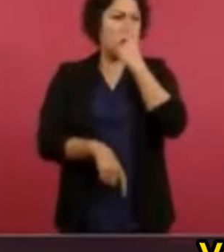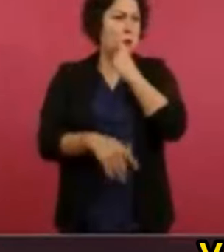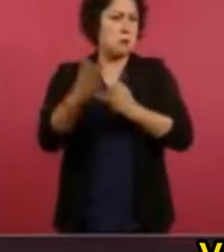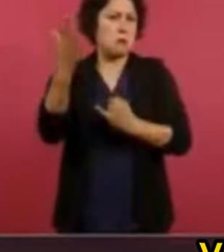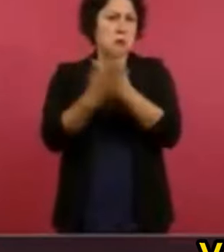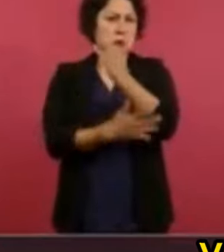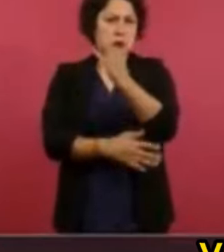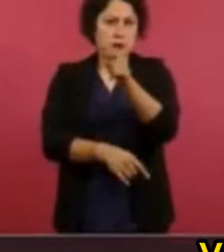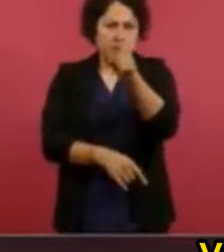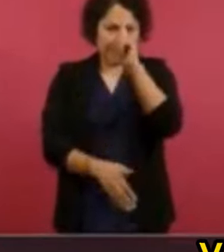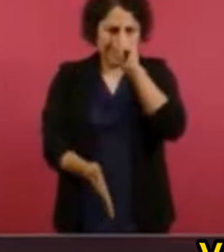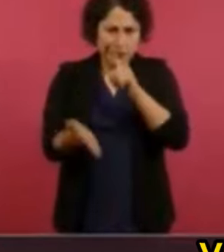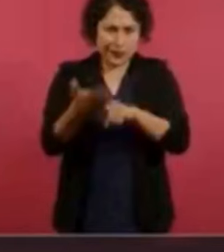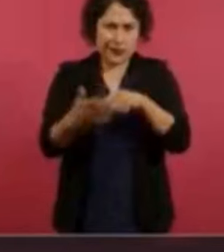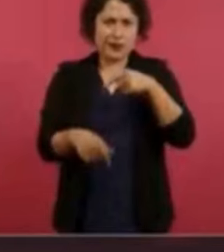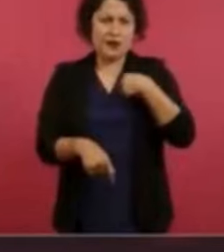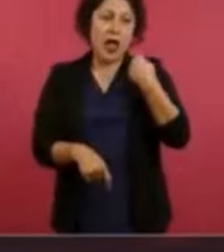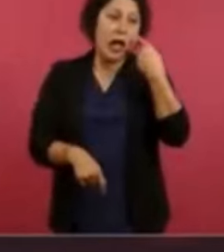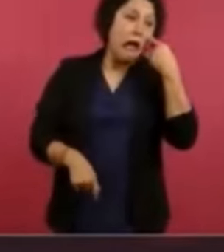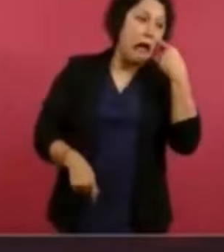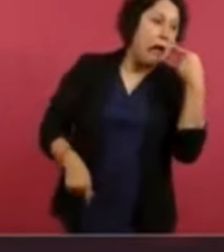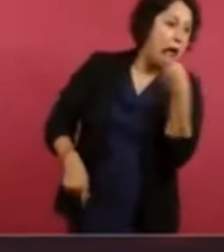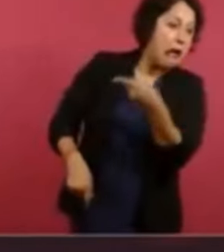recomendando a nadie.